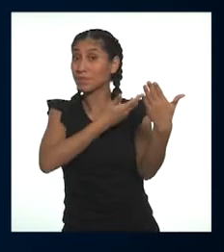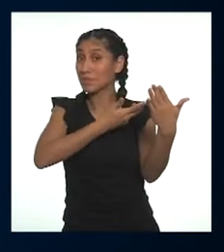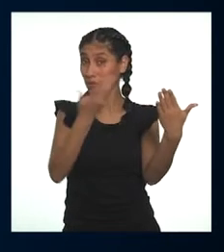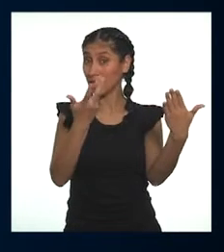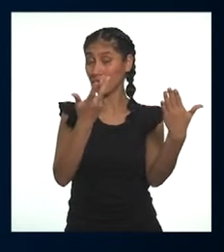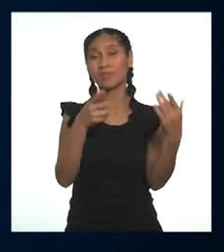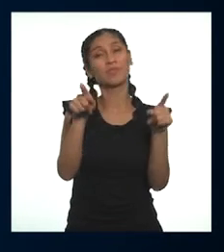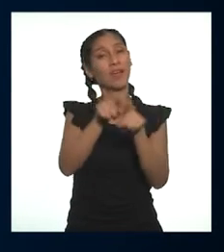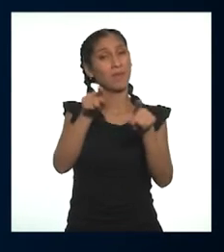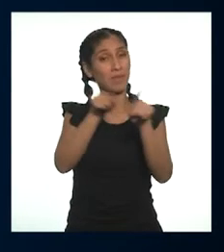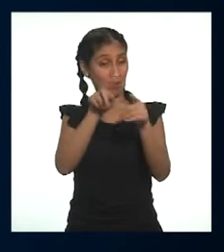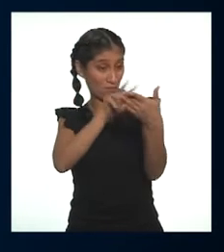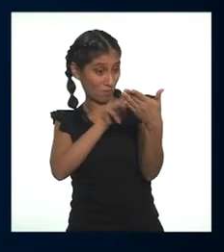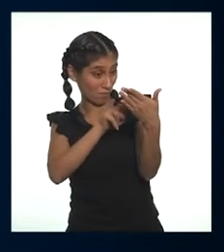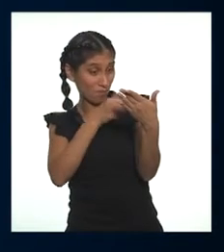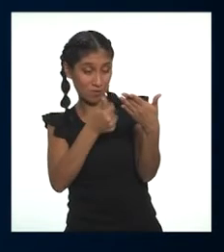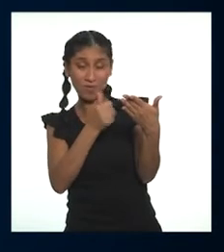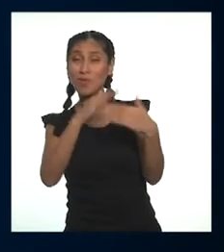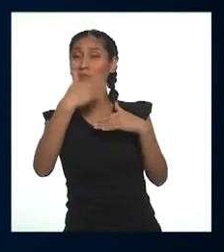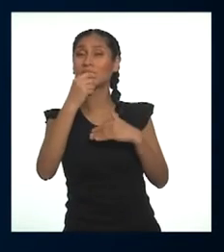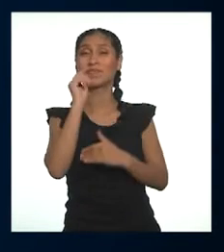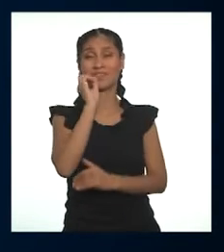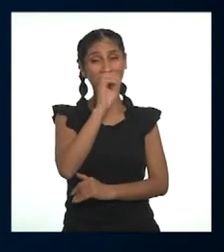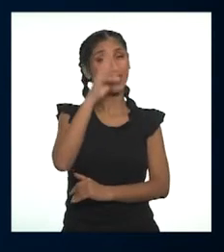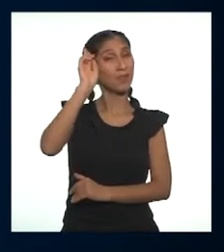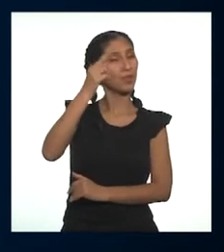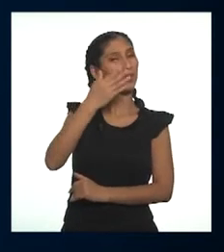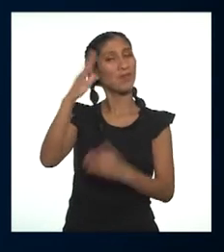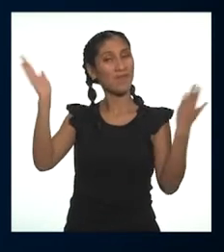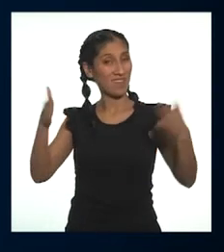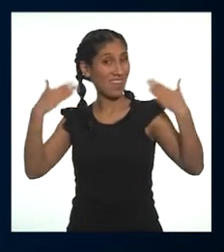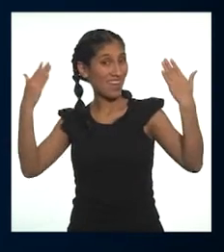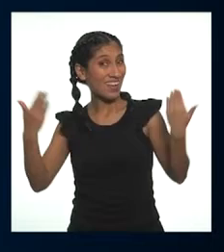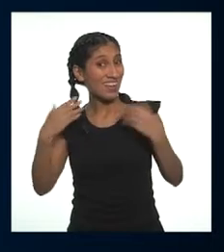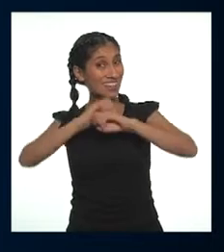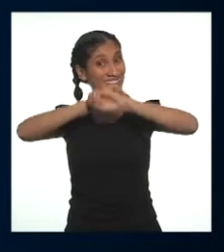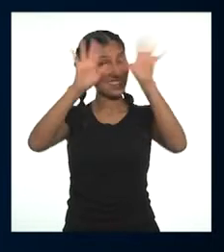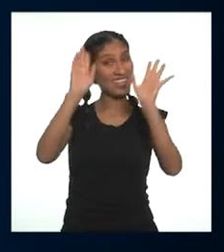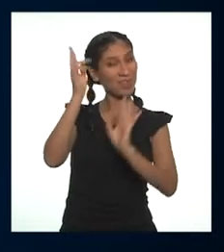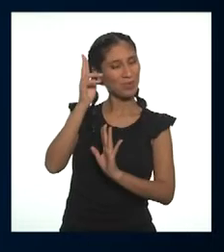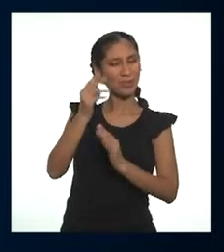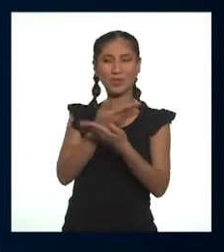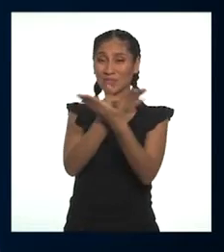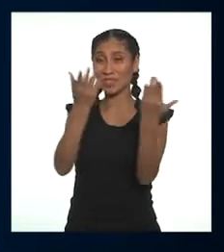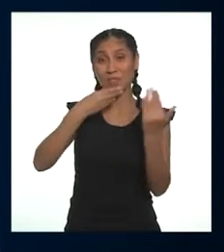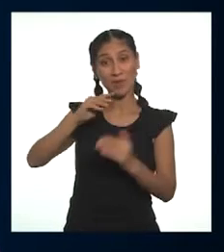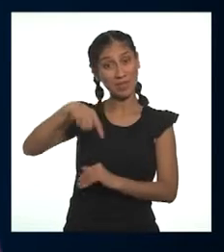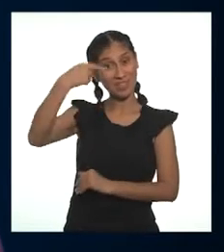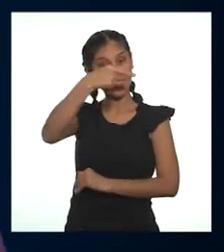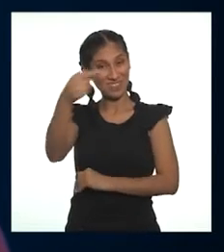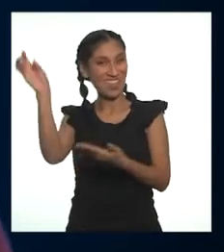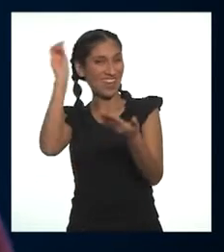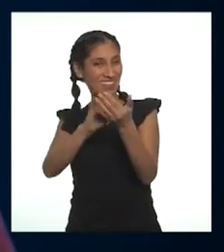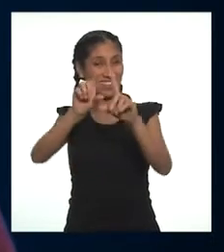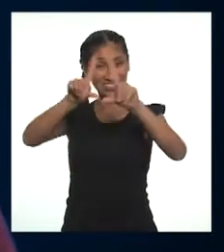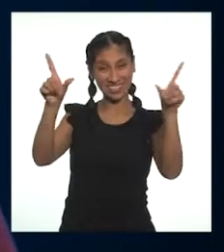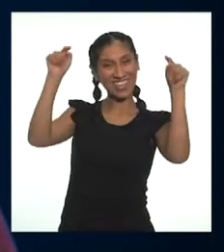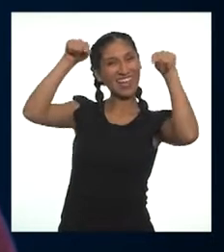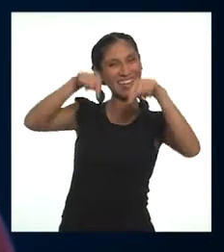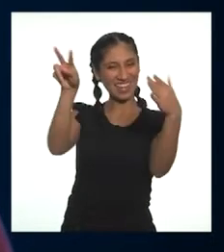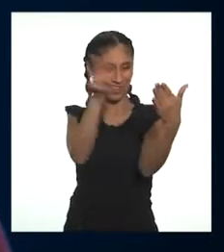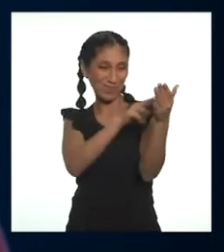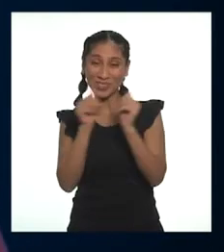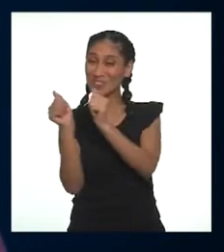oportunidad para decirles a tus profesores, ¡Feliz Día del Maestro! Chicas y chicos, nos vemos la próxima